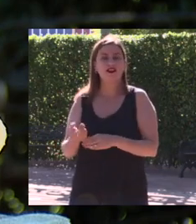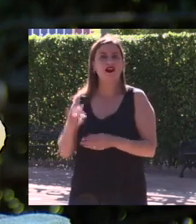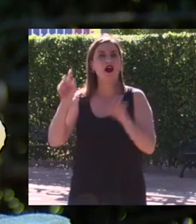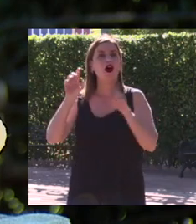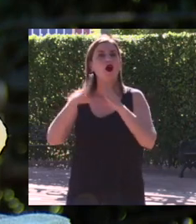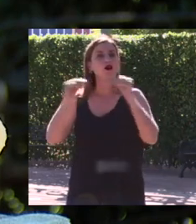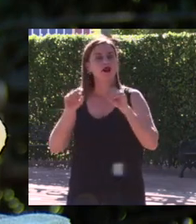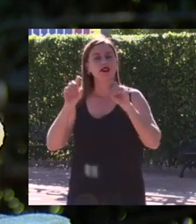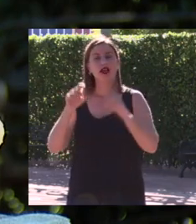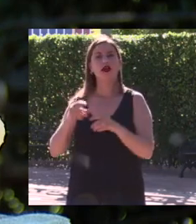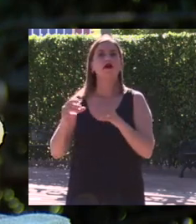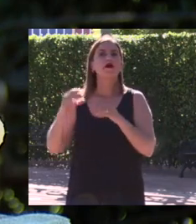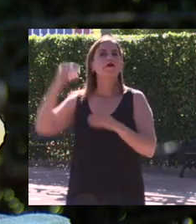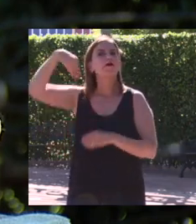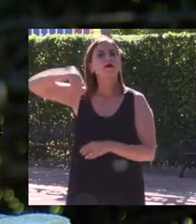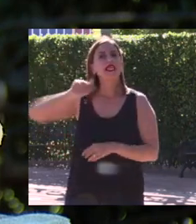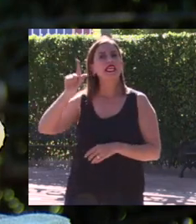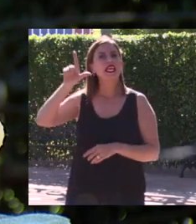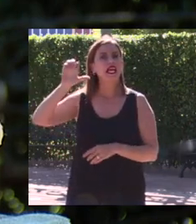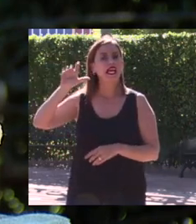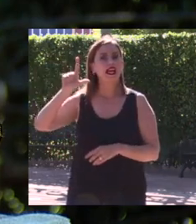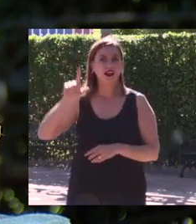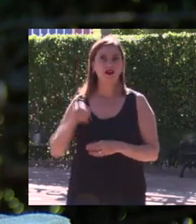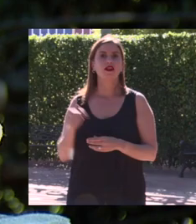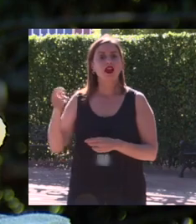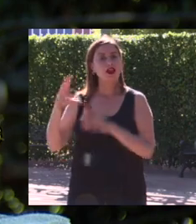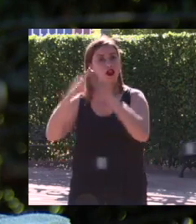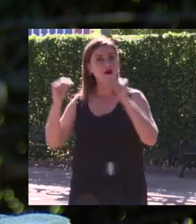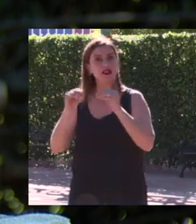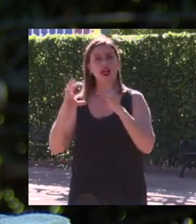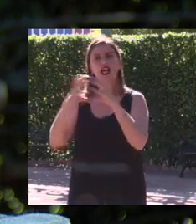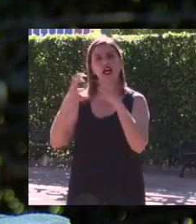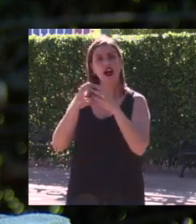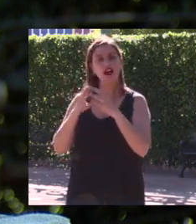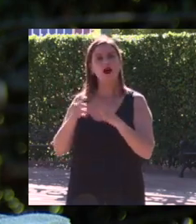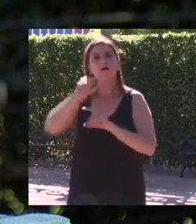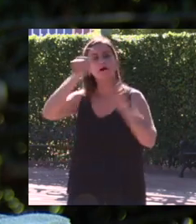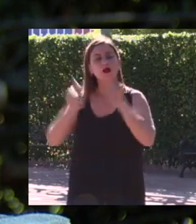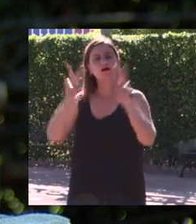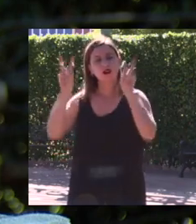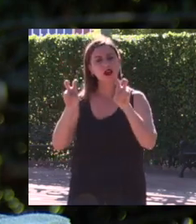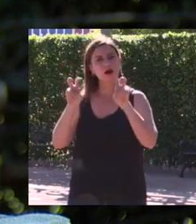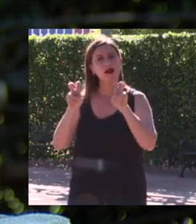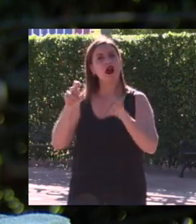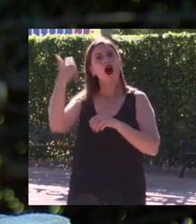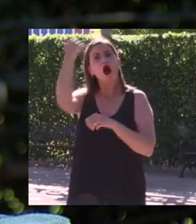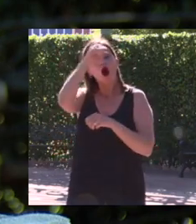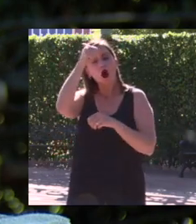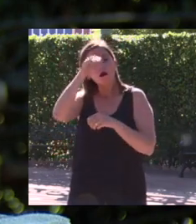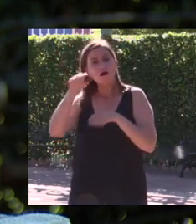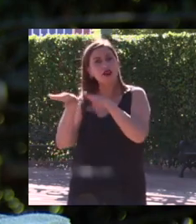Lorente el catedrático de Medicina Forense de la Universidad de Granada una pregunta enfocada a este aspecto de la igualdad